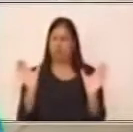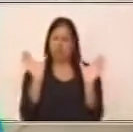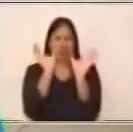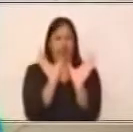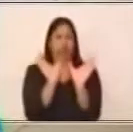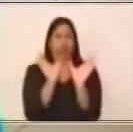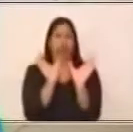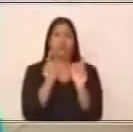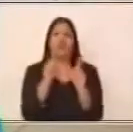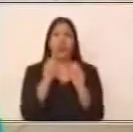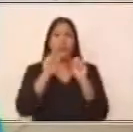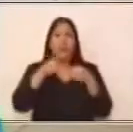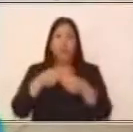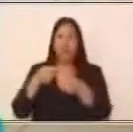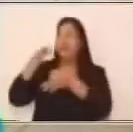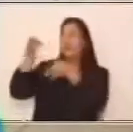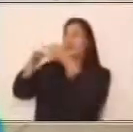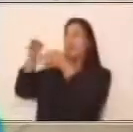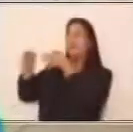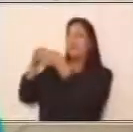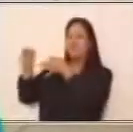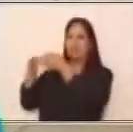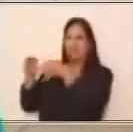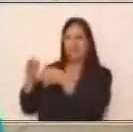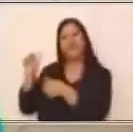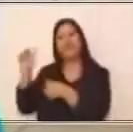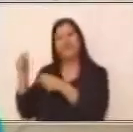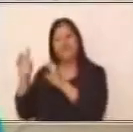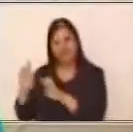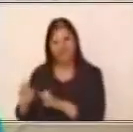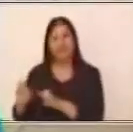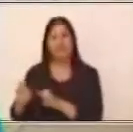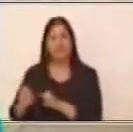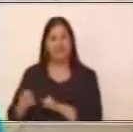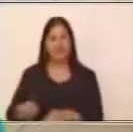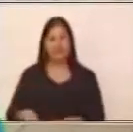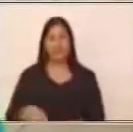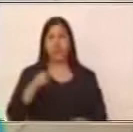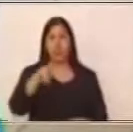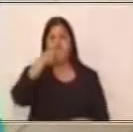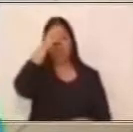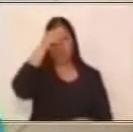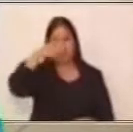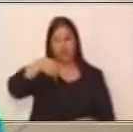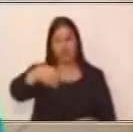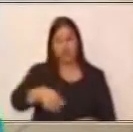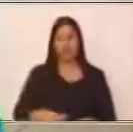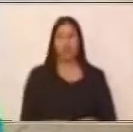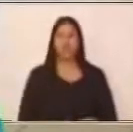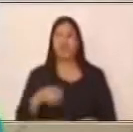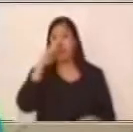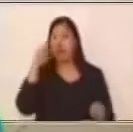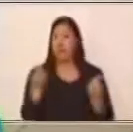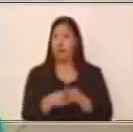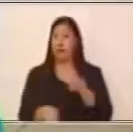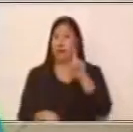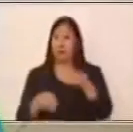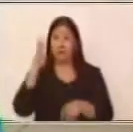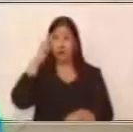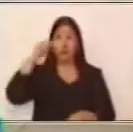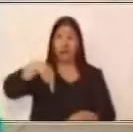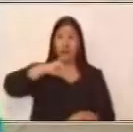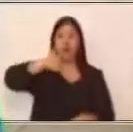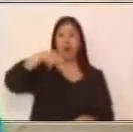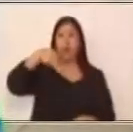tú ir compartiendo con los que están a tu alrededor tus aprendizajes. también te recordamos que en este